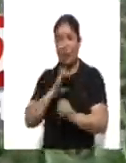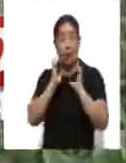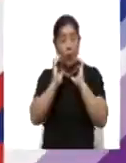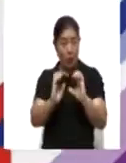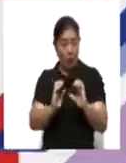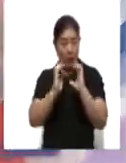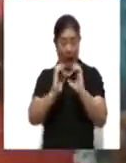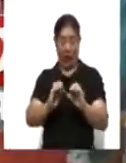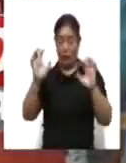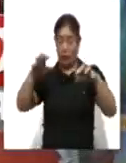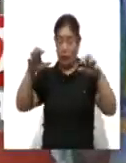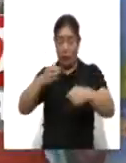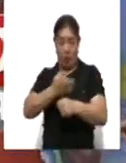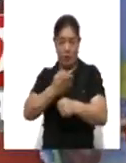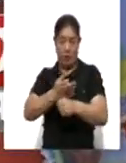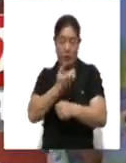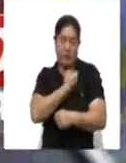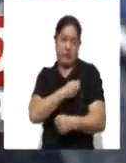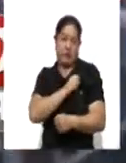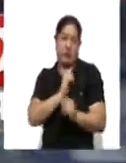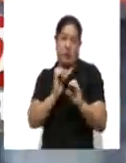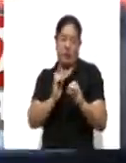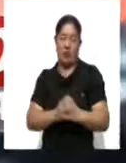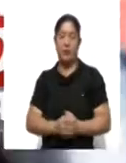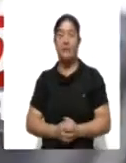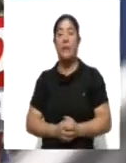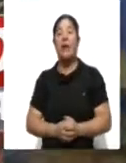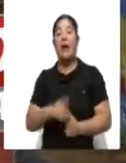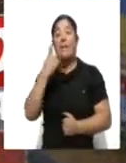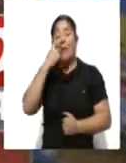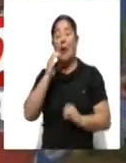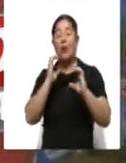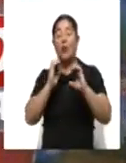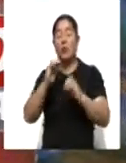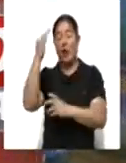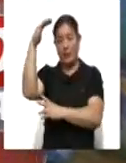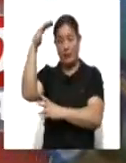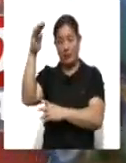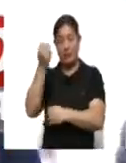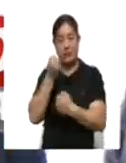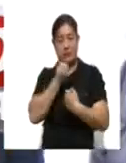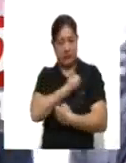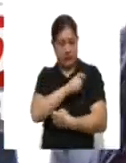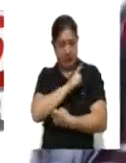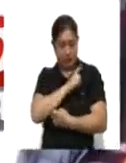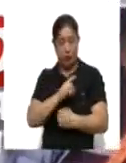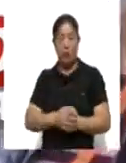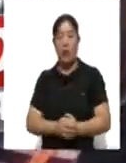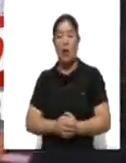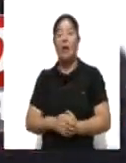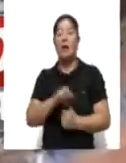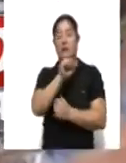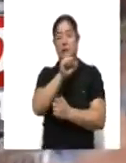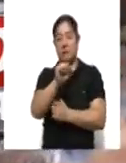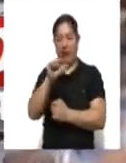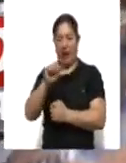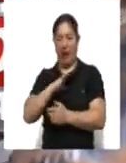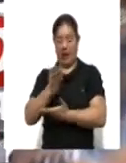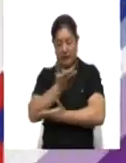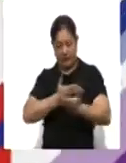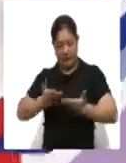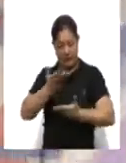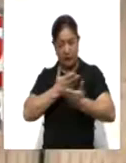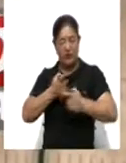lluvias. Para prevenir padecimientos en adultos mayores, ofrece la Secretaría de Salud del Estado diversos servicios